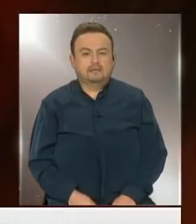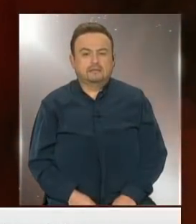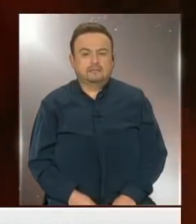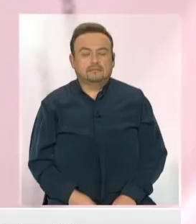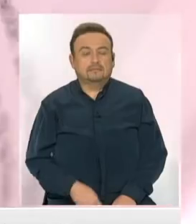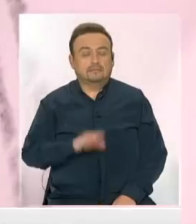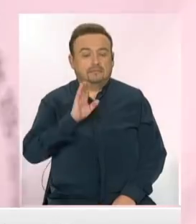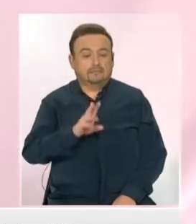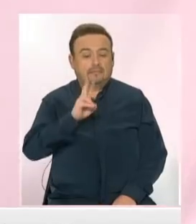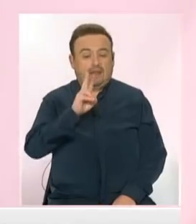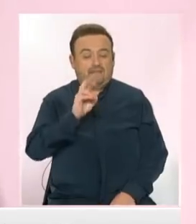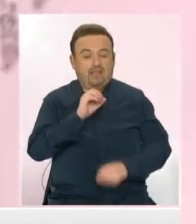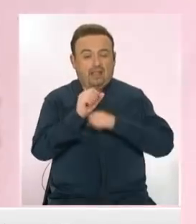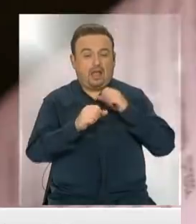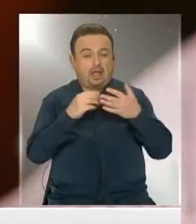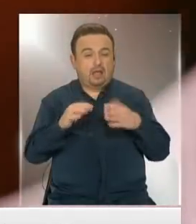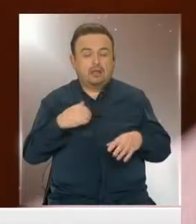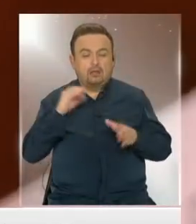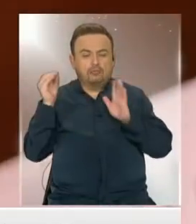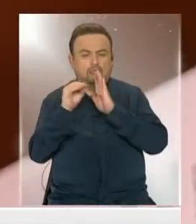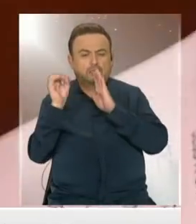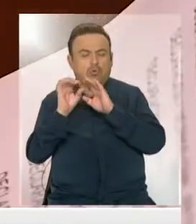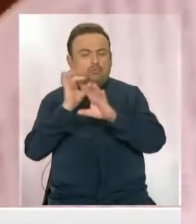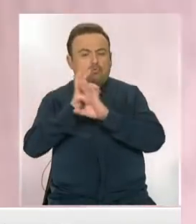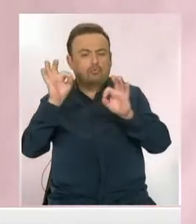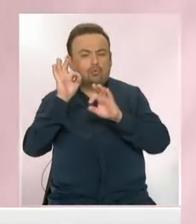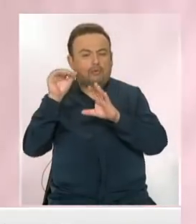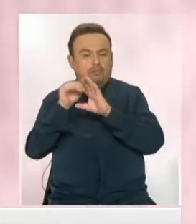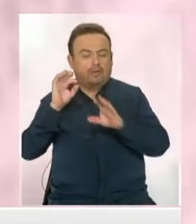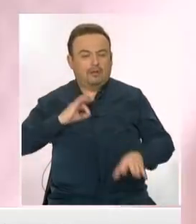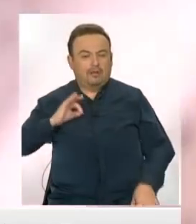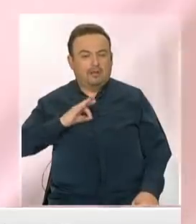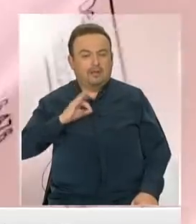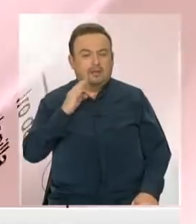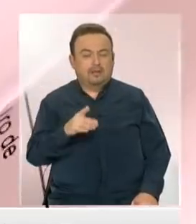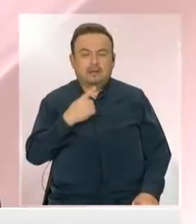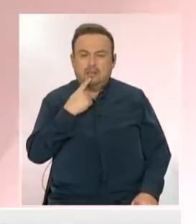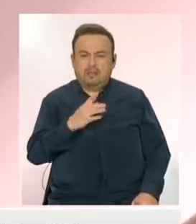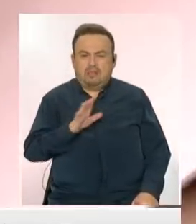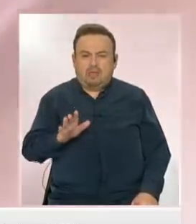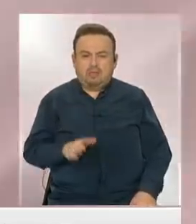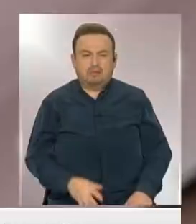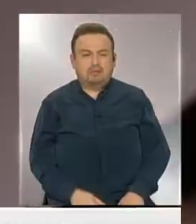En casi 20 años nunca se depositó el dinero en sus fondos previsionales, asegura.